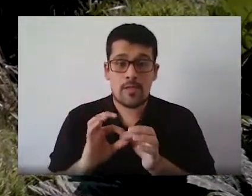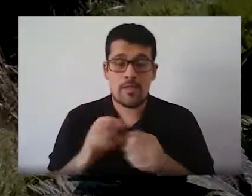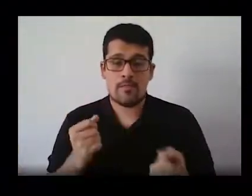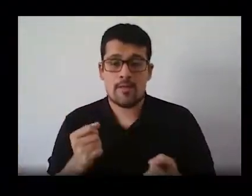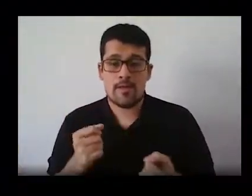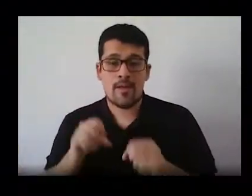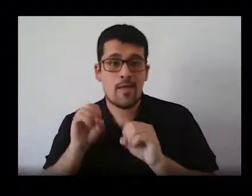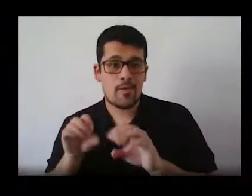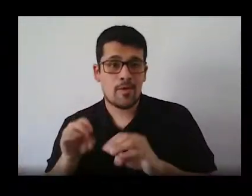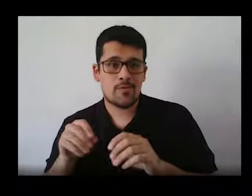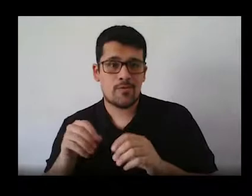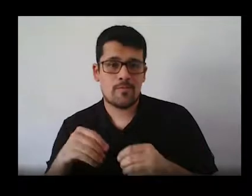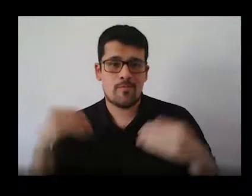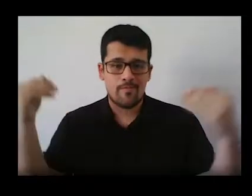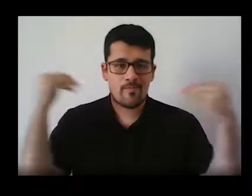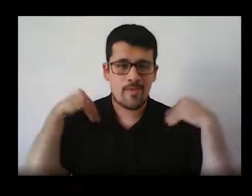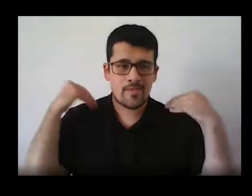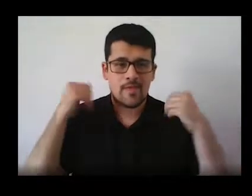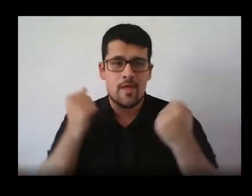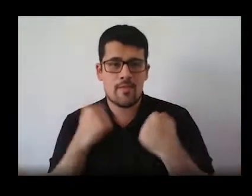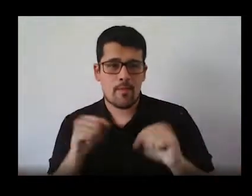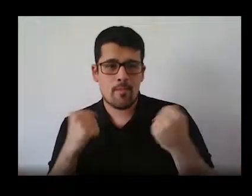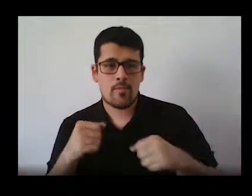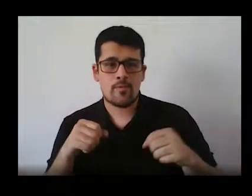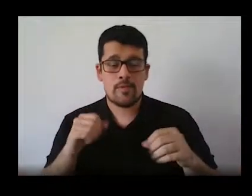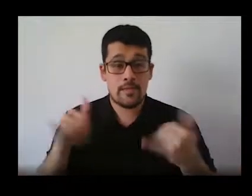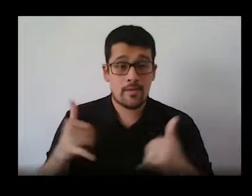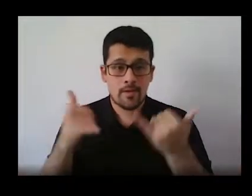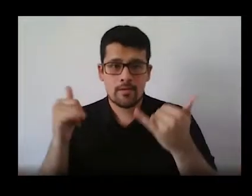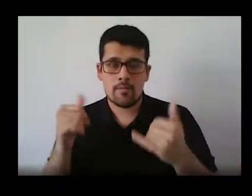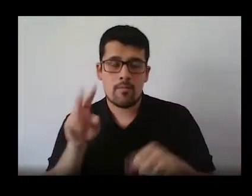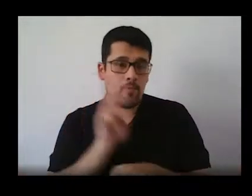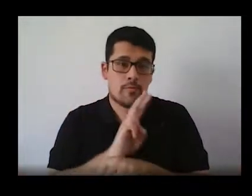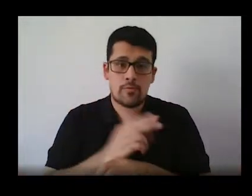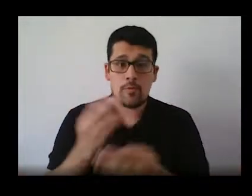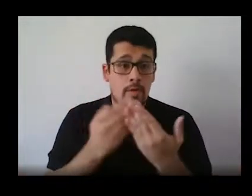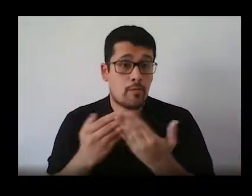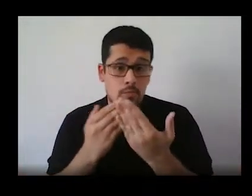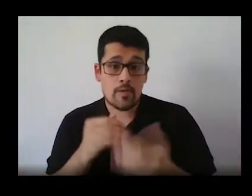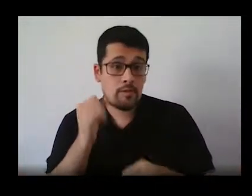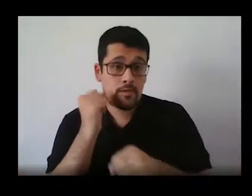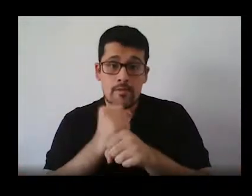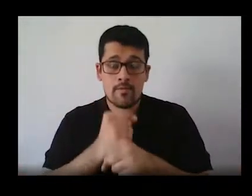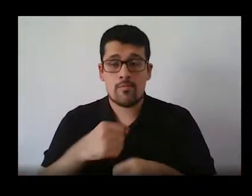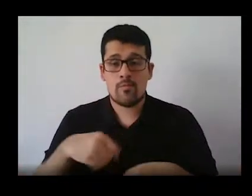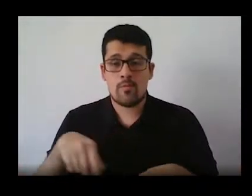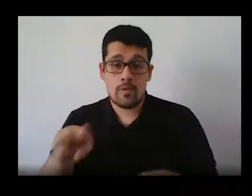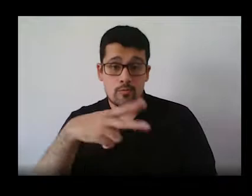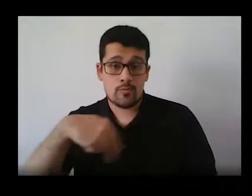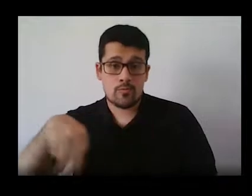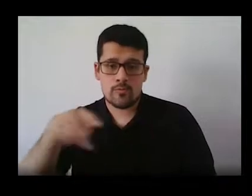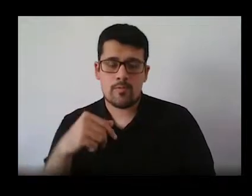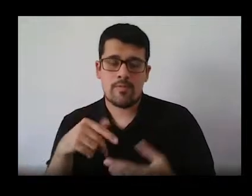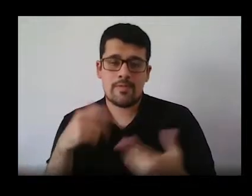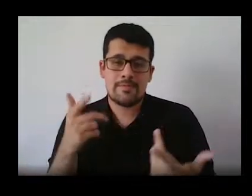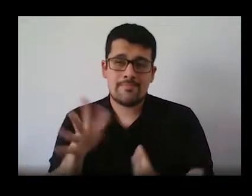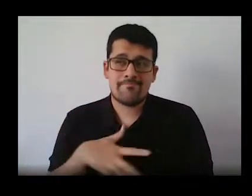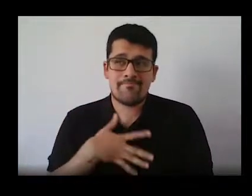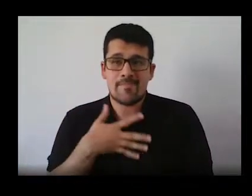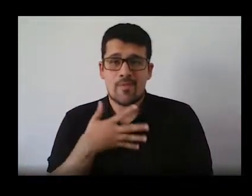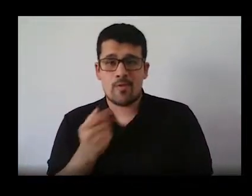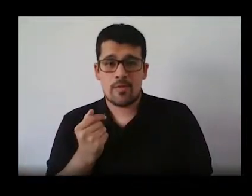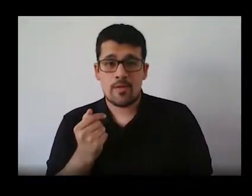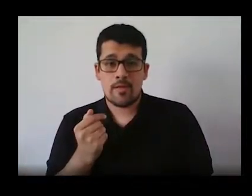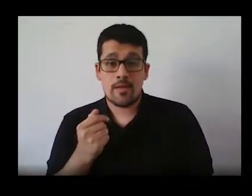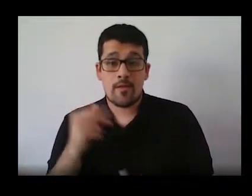a la educación física el deporte de la recreación llámese estudiantes profesores administrativos y personal docente en ese sentido del